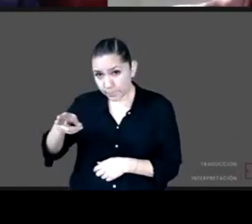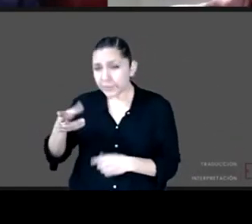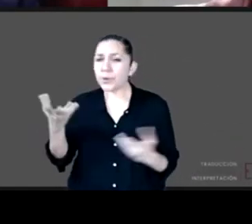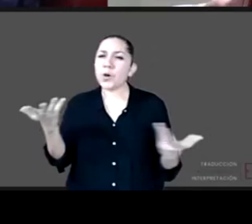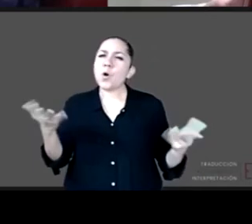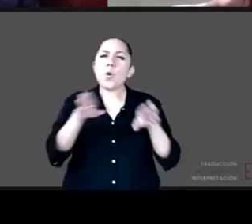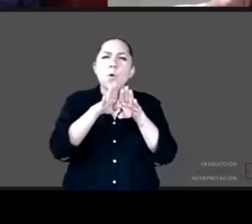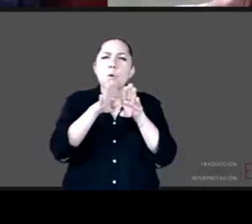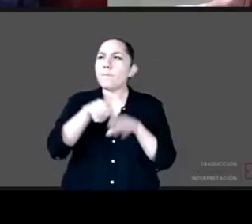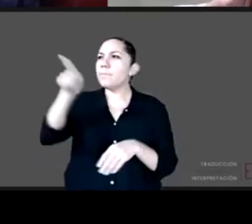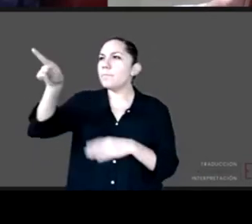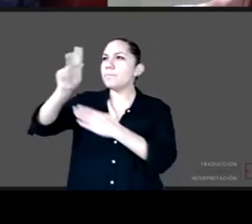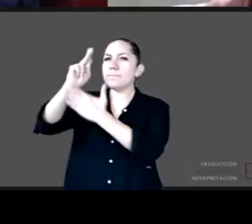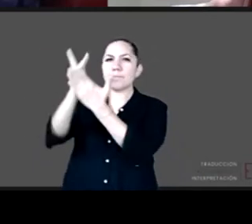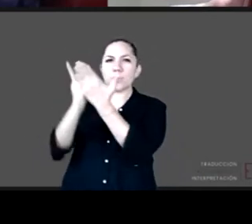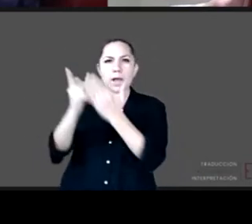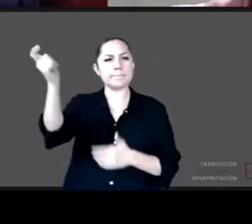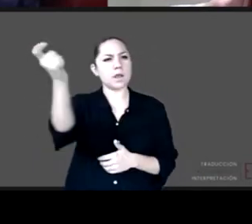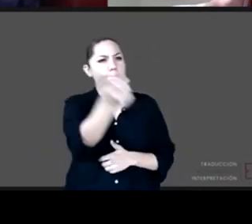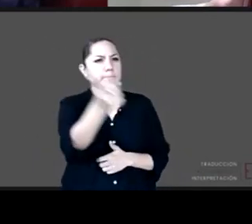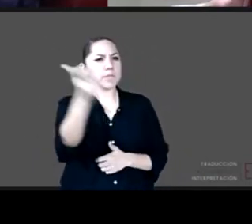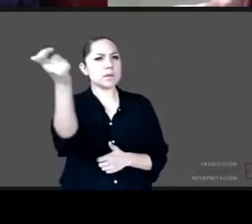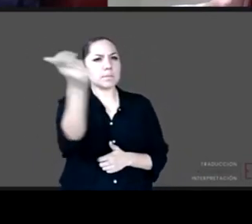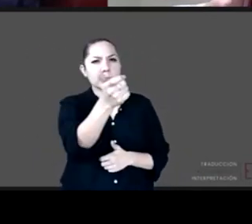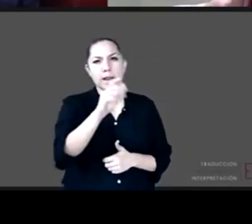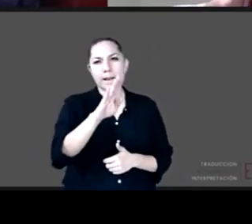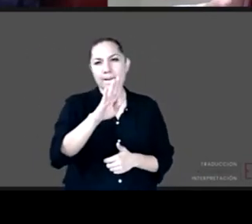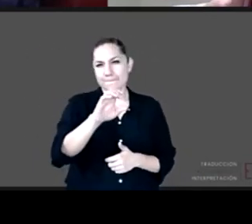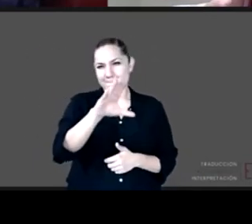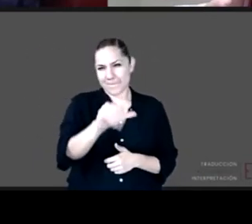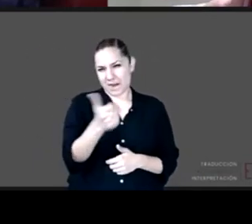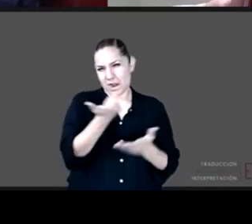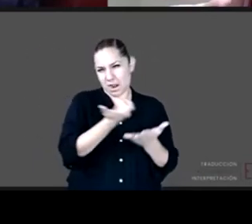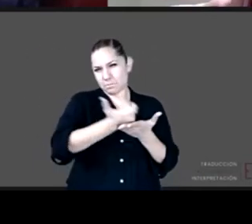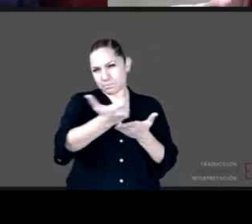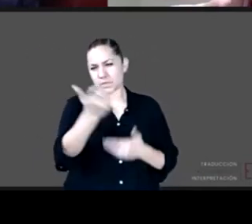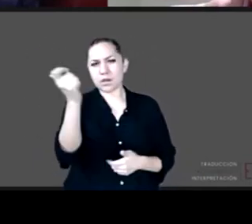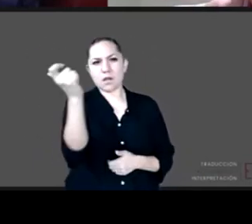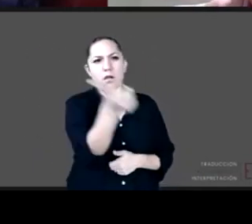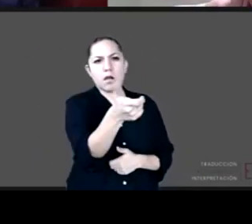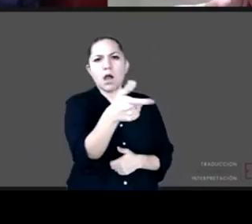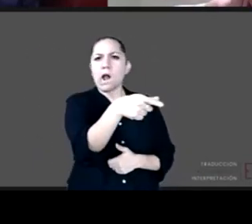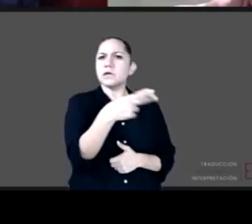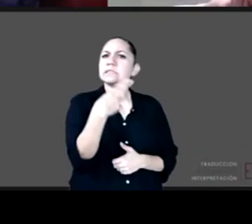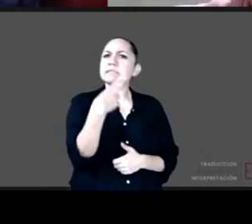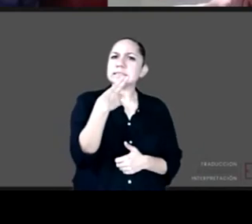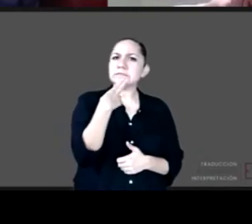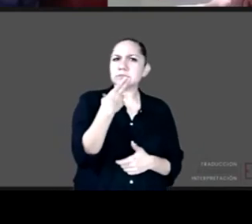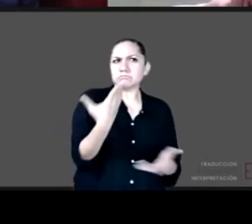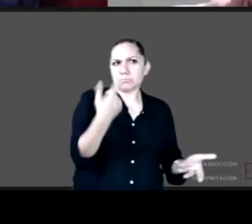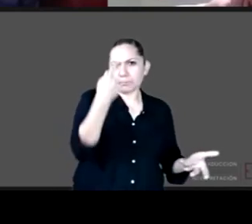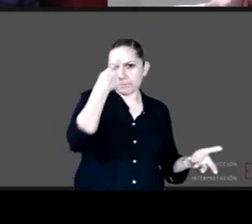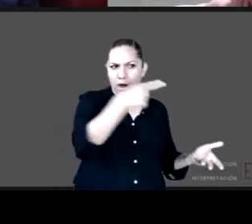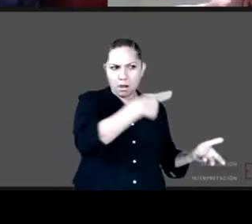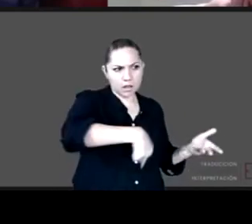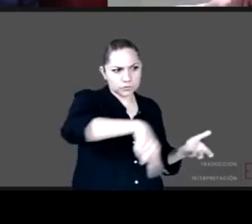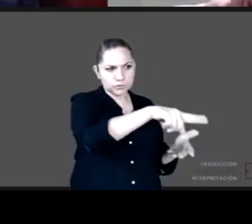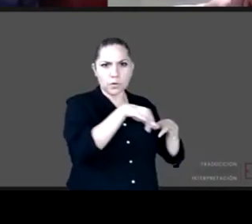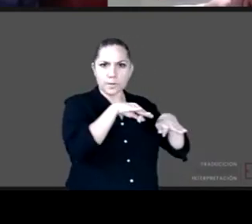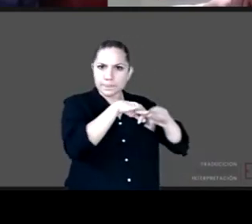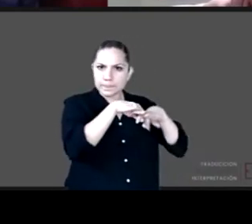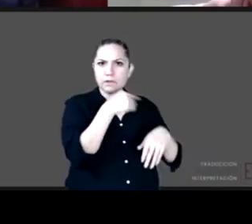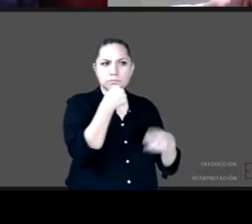becas ¿no? porque no han funcionado lo suficiente como para que esta cifra de trabajo infantil se